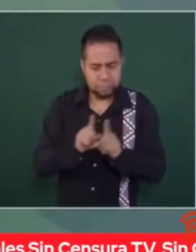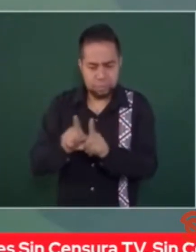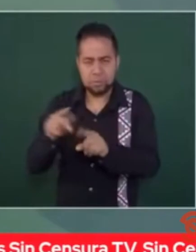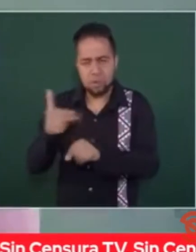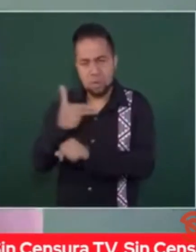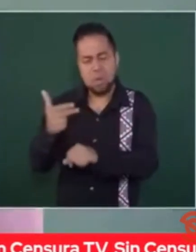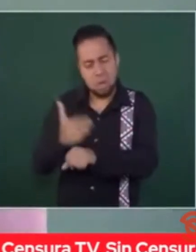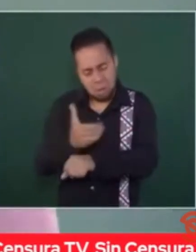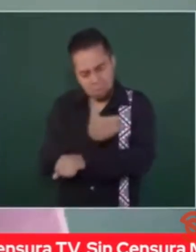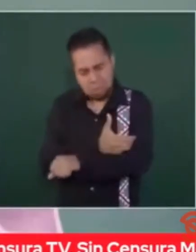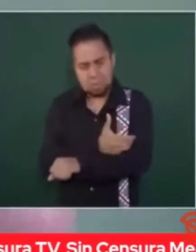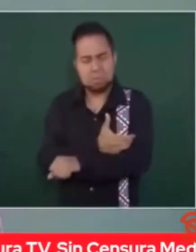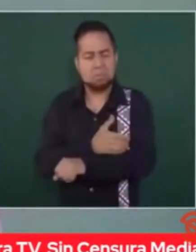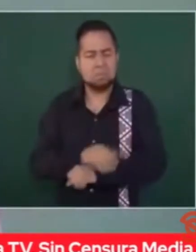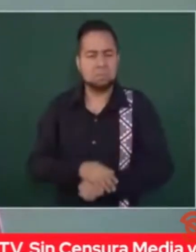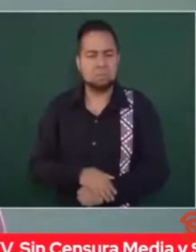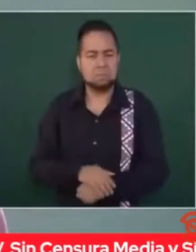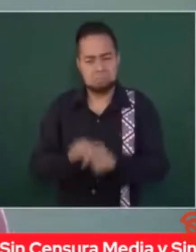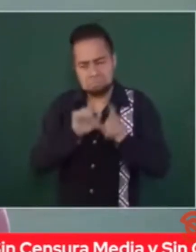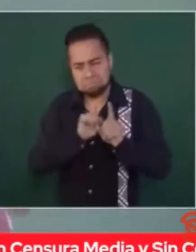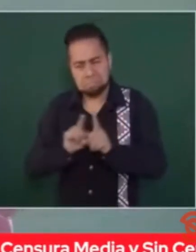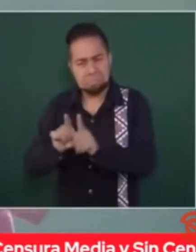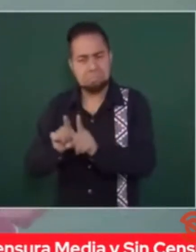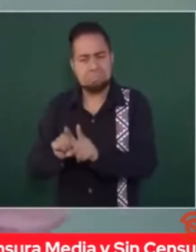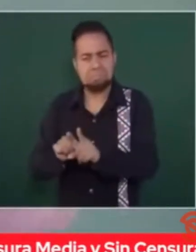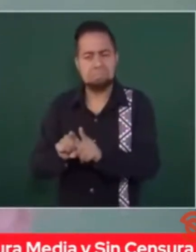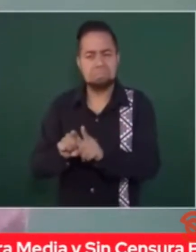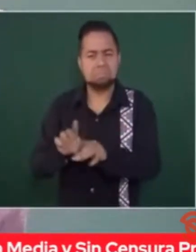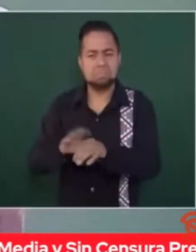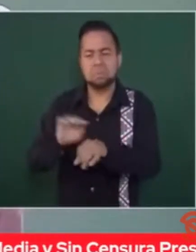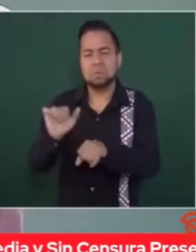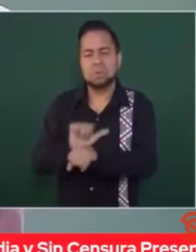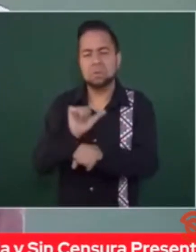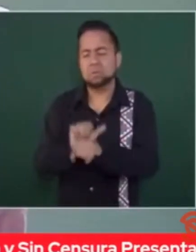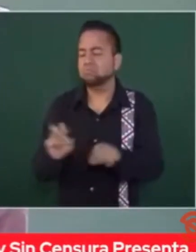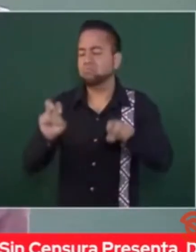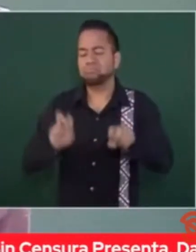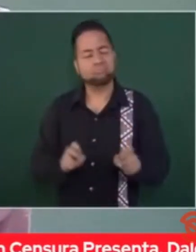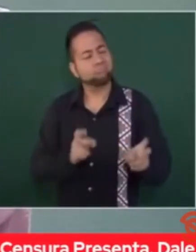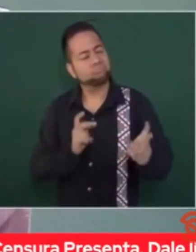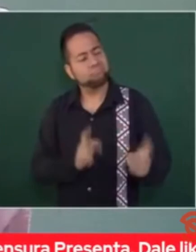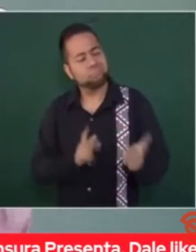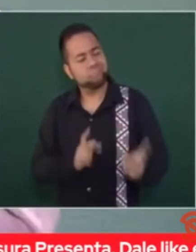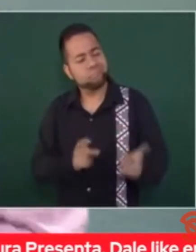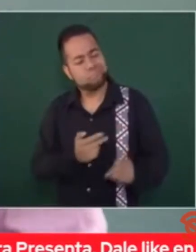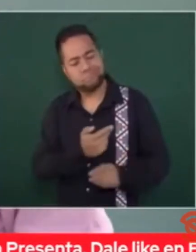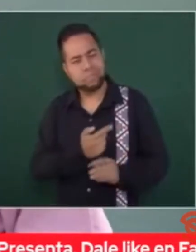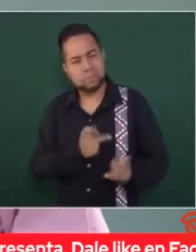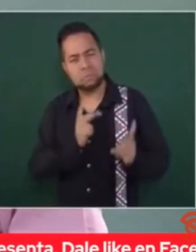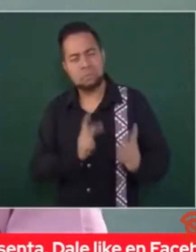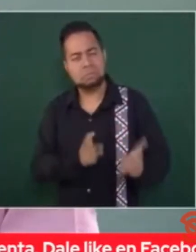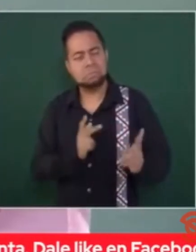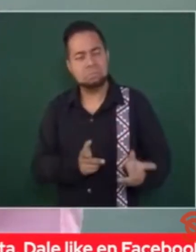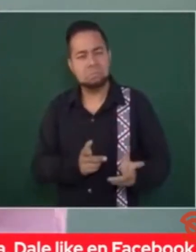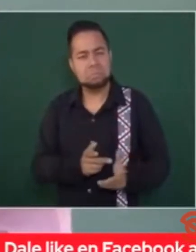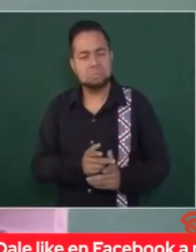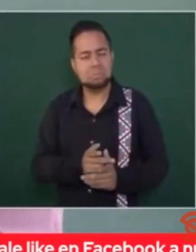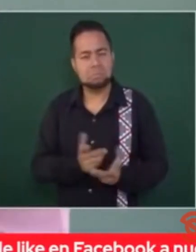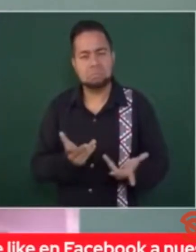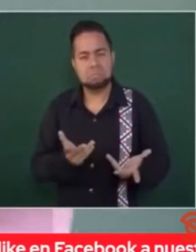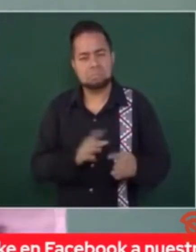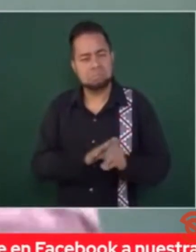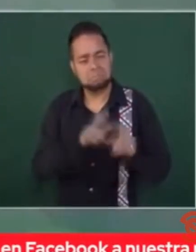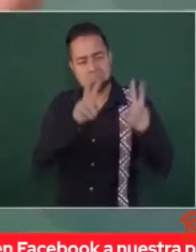su hotel y en el coche íbamos platicando, y entre otras